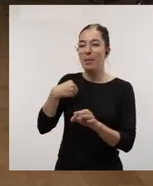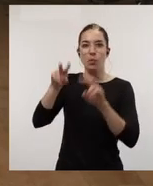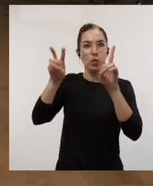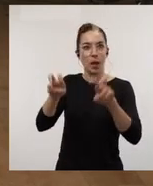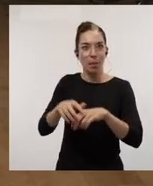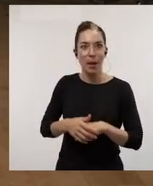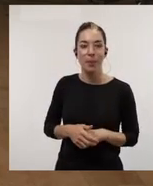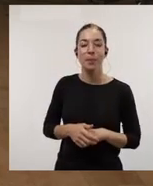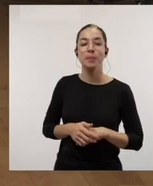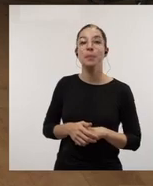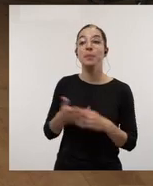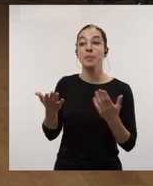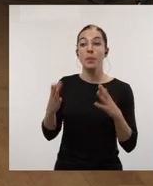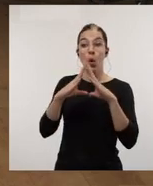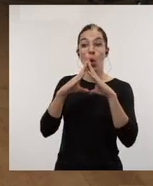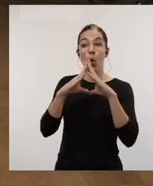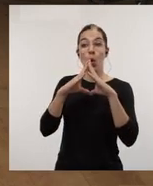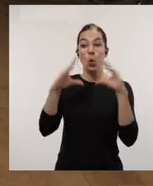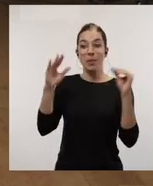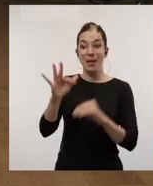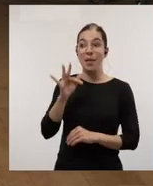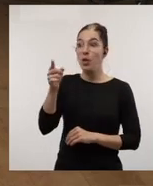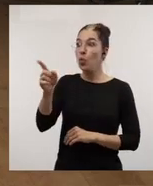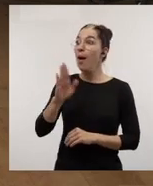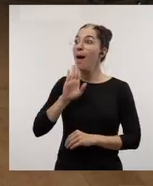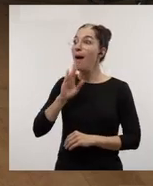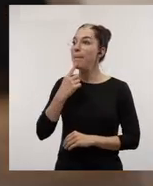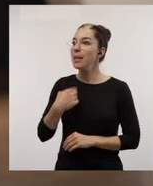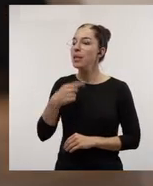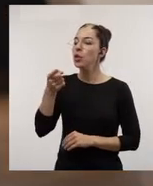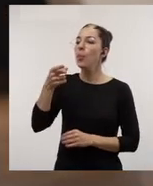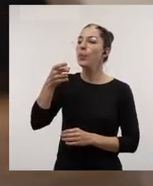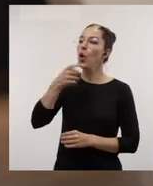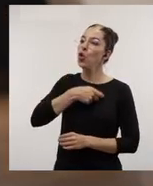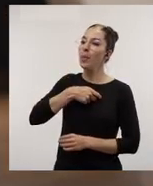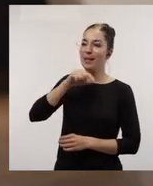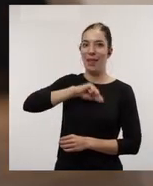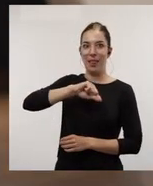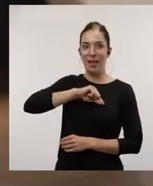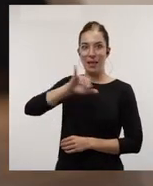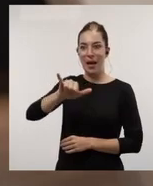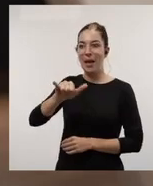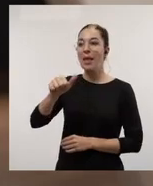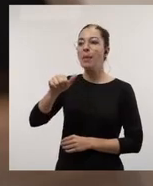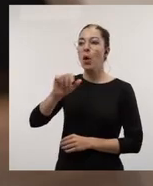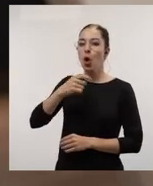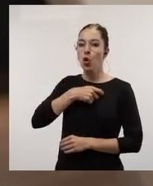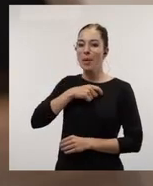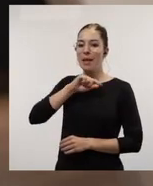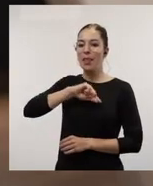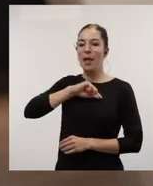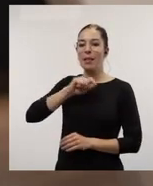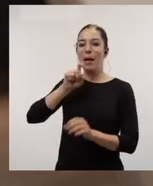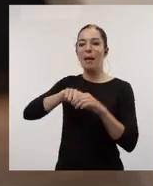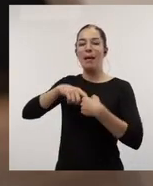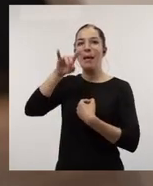recordaba eso. La universidad, además, antes me lo contabas, tiene un comité de ética. ¿Quiénes lo forman y